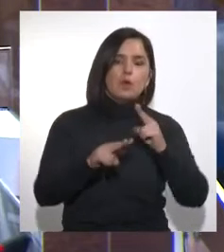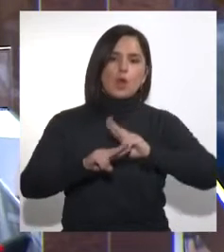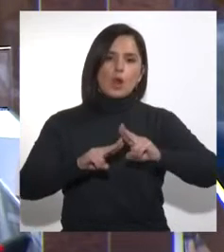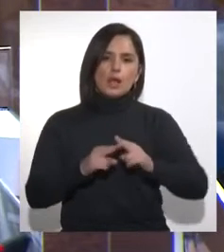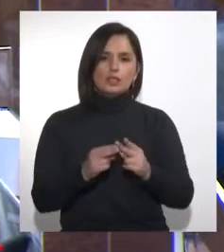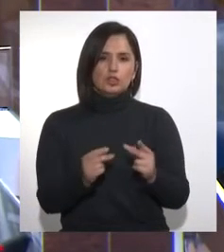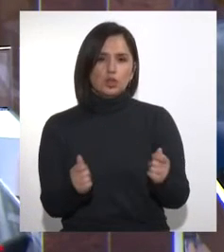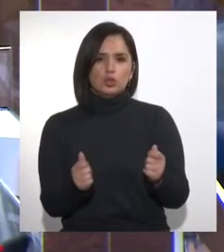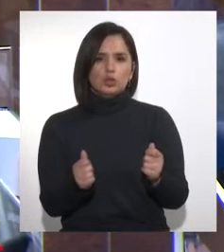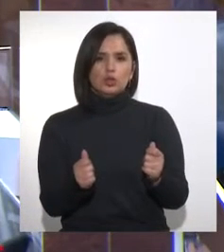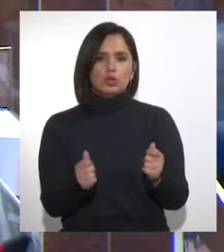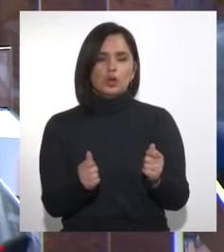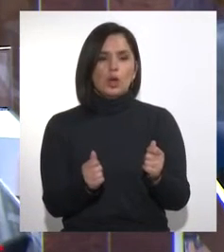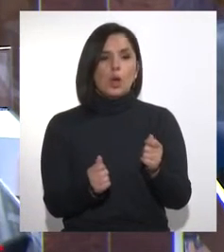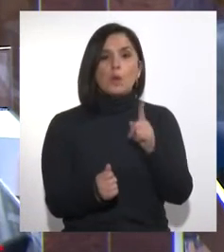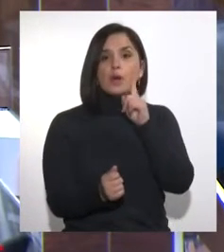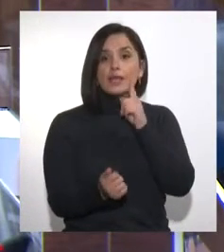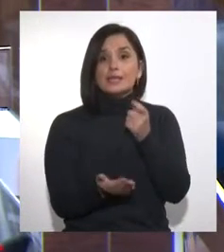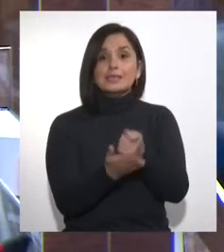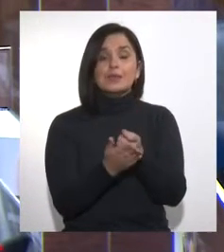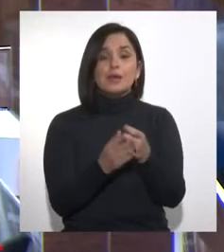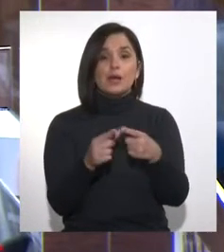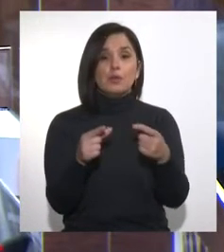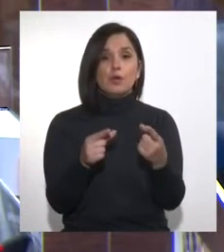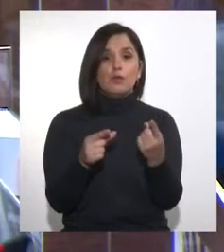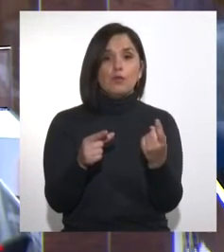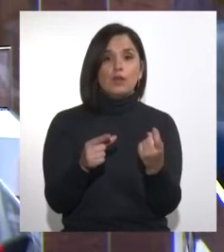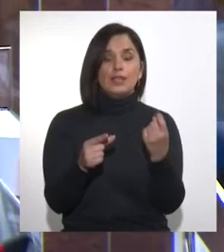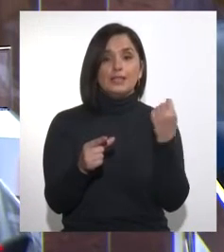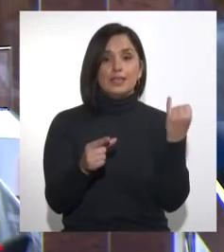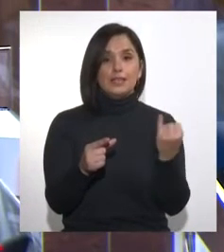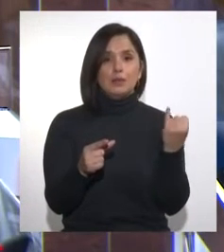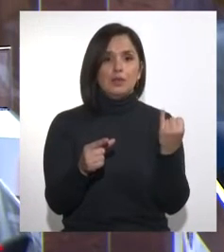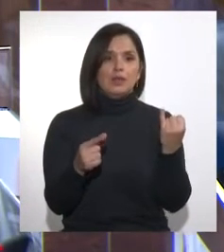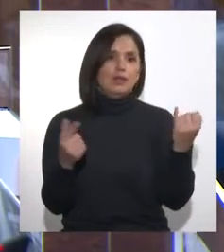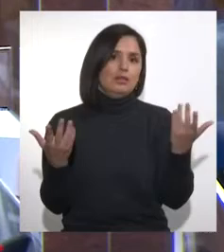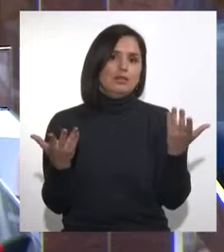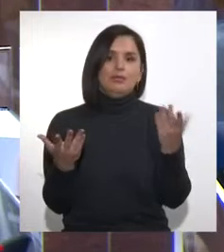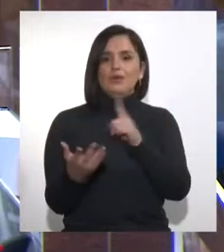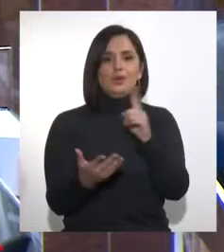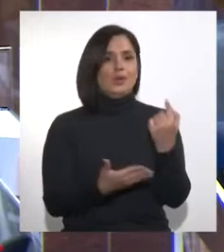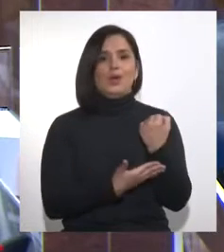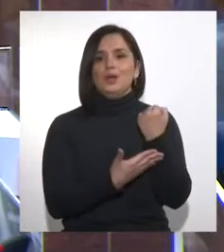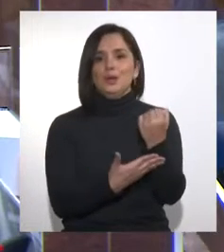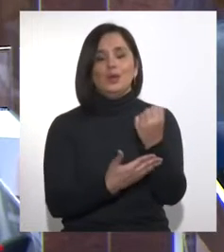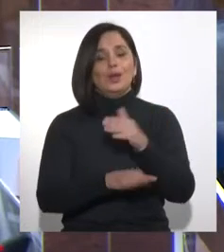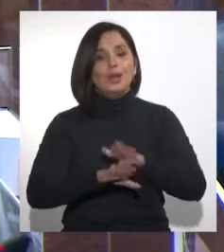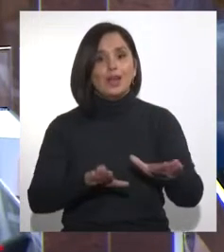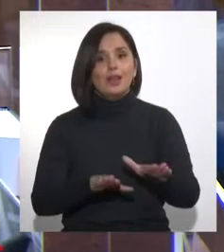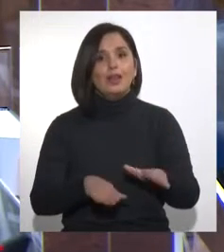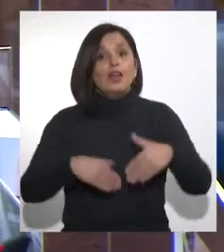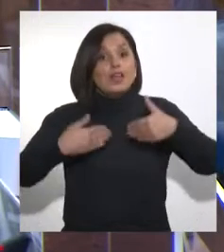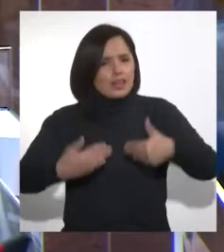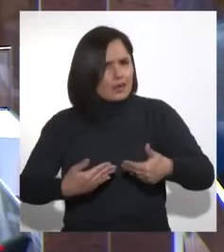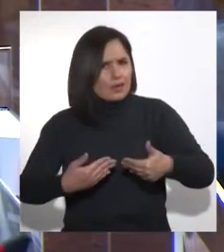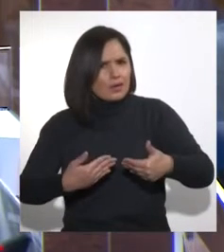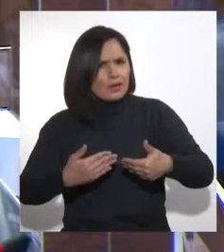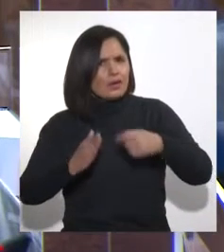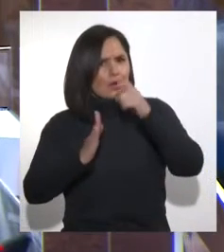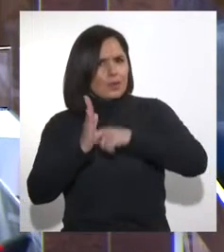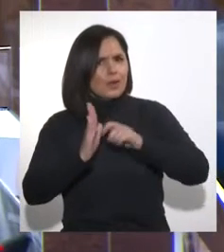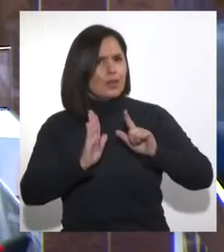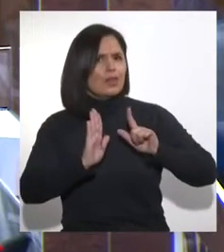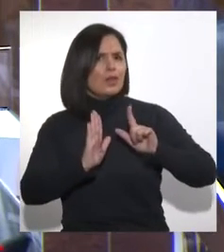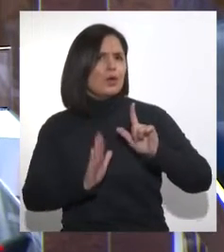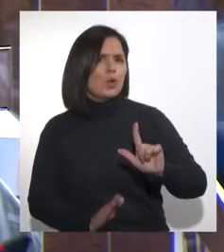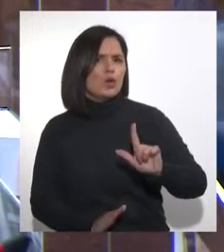para quienes se pagan por boleta de honorario fue un saludo a la bandera. No sirvió de nada. Y recién ahora en julio, viendo ayuda para